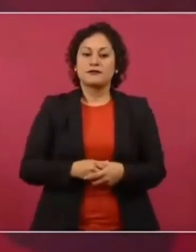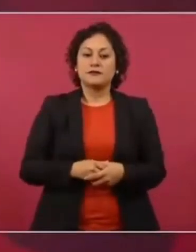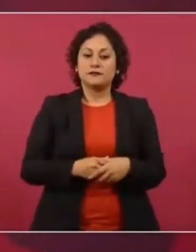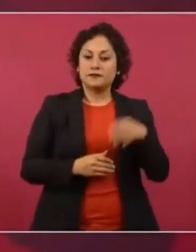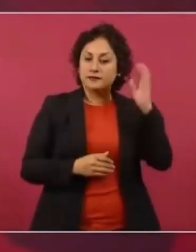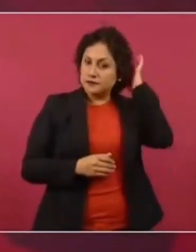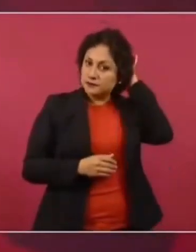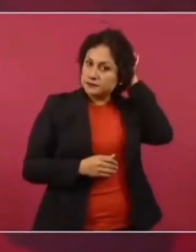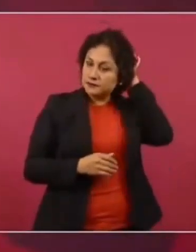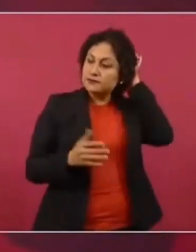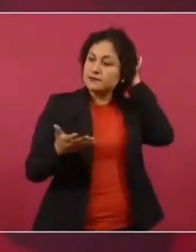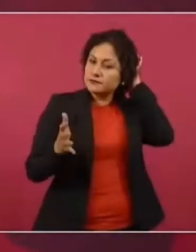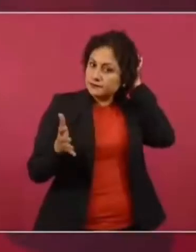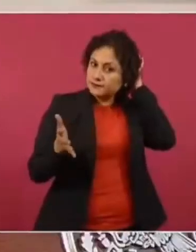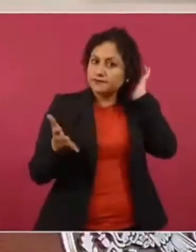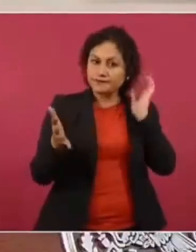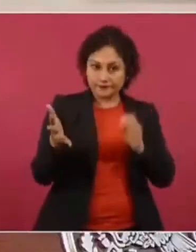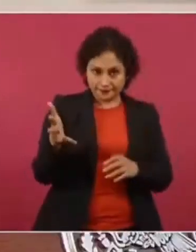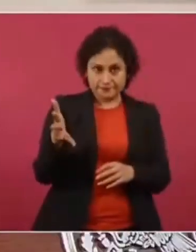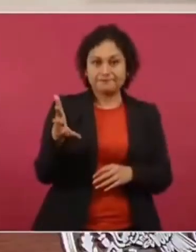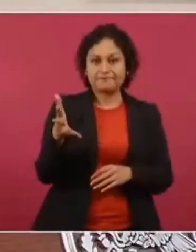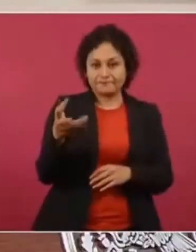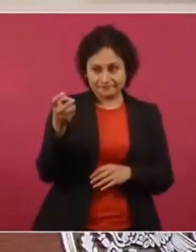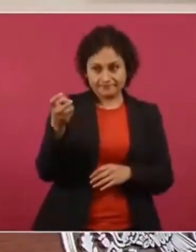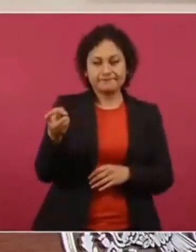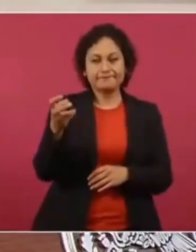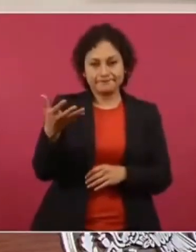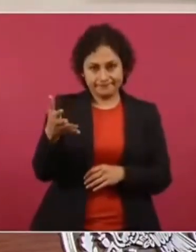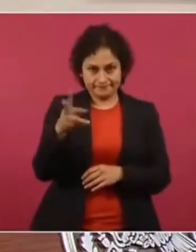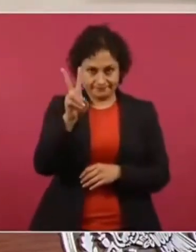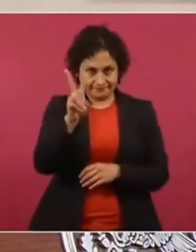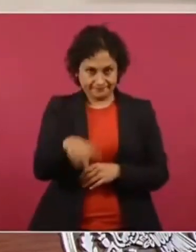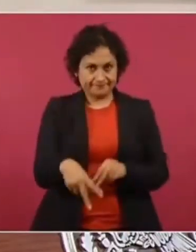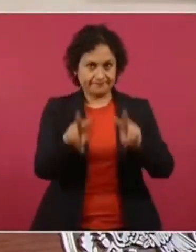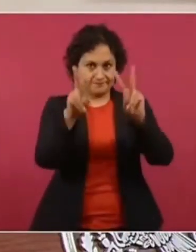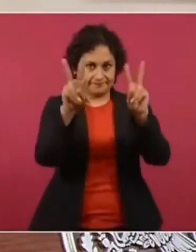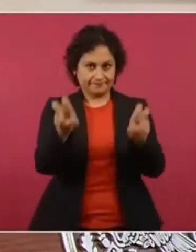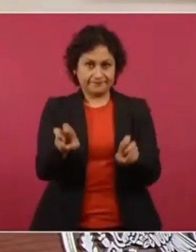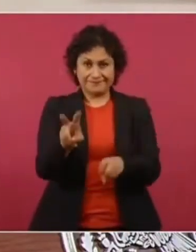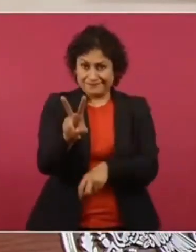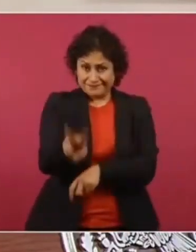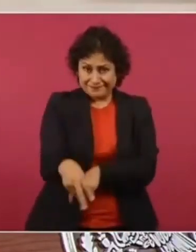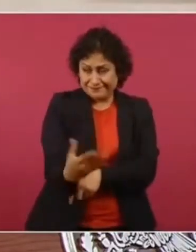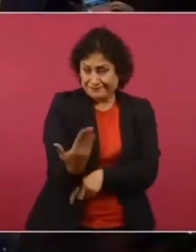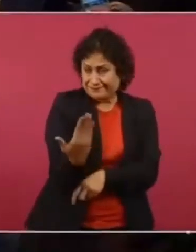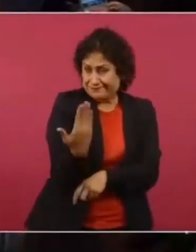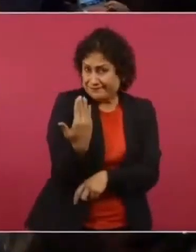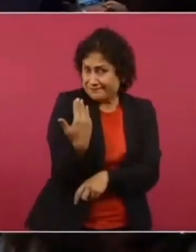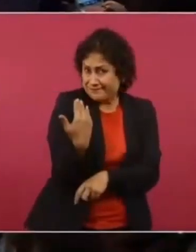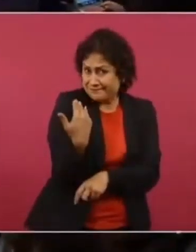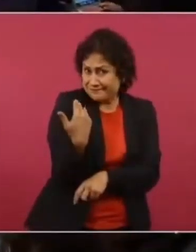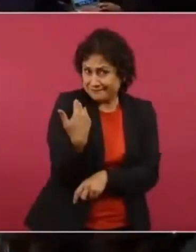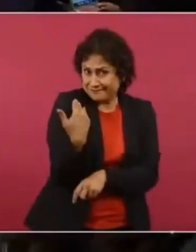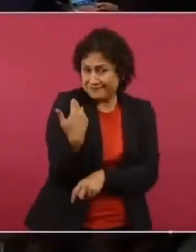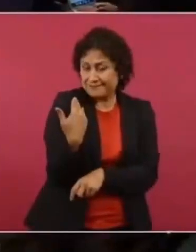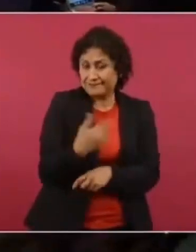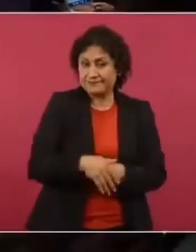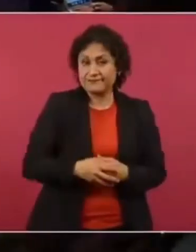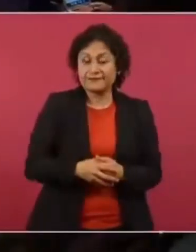Algo así. Es un tema que está ahí, que no hace mucho fue, que sucedió.